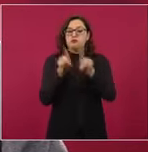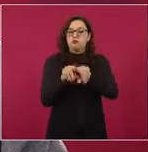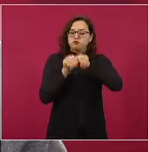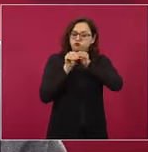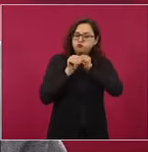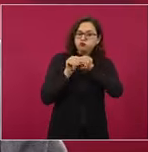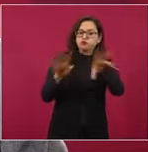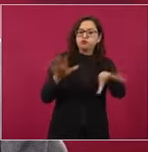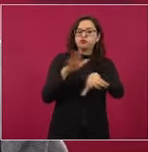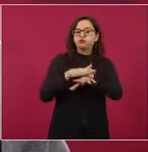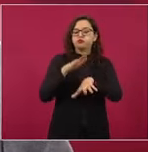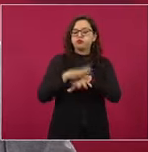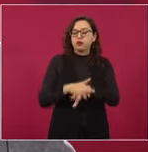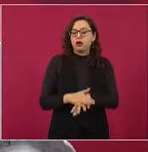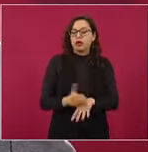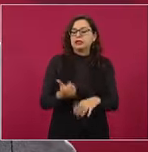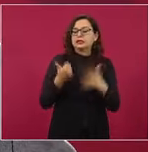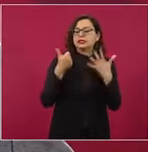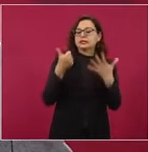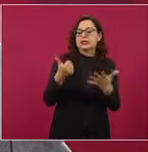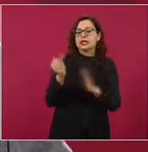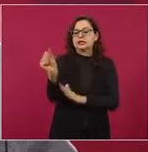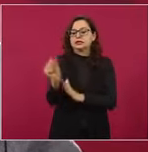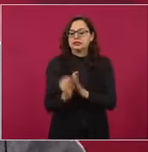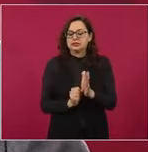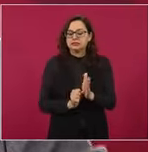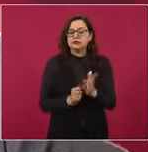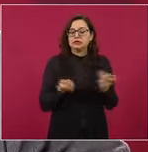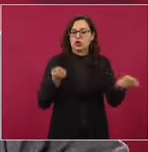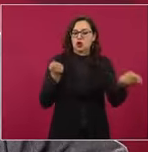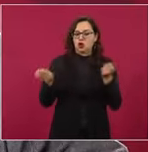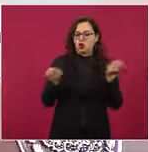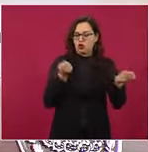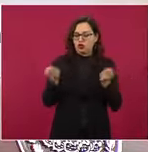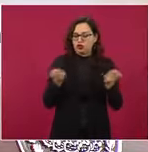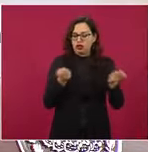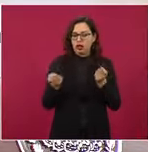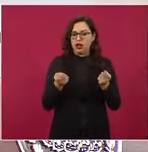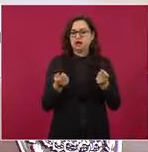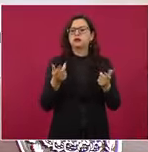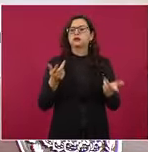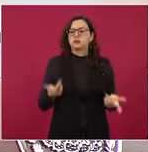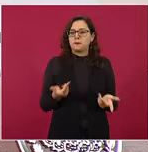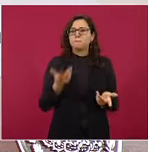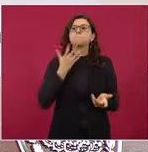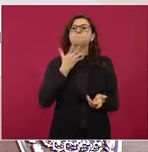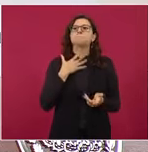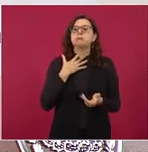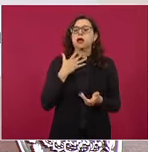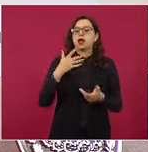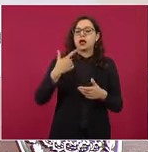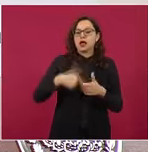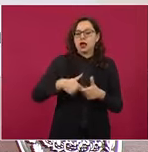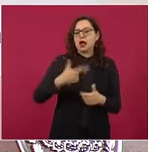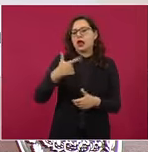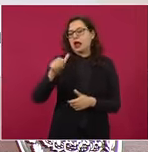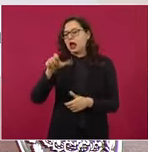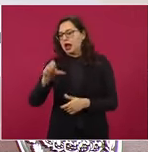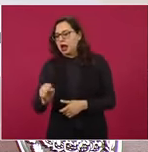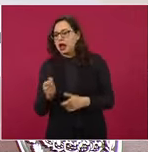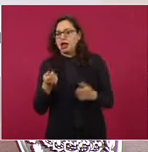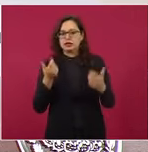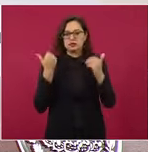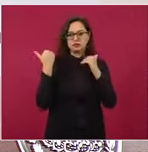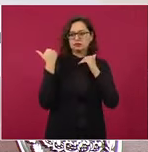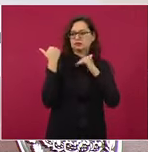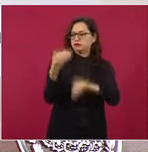seis meses más de esta medida temporal extraordinaria de la política de precios máximos que ha determinado el señor presidente